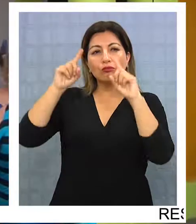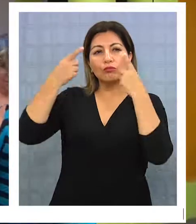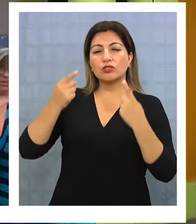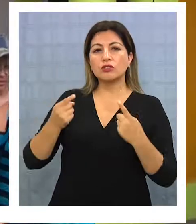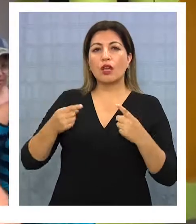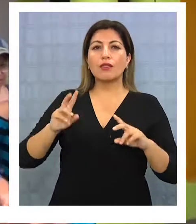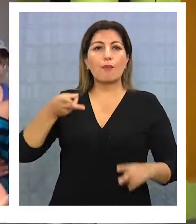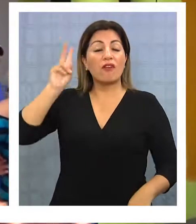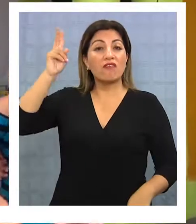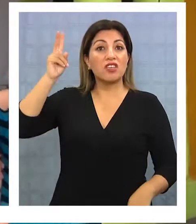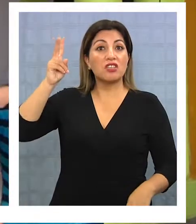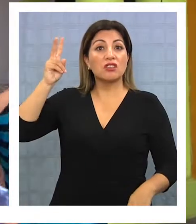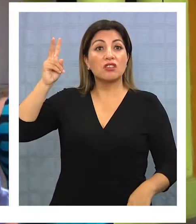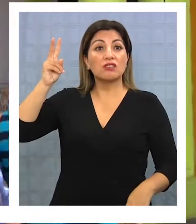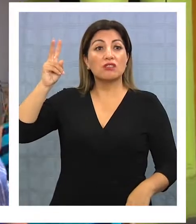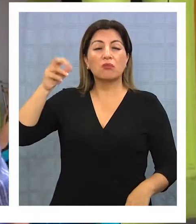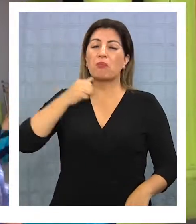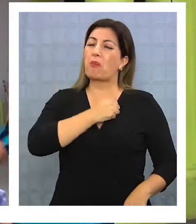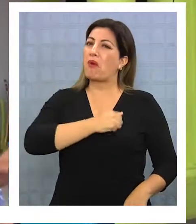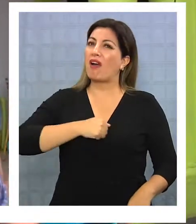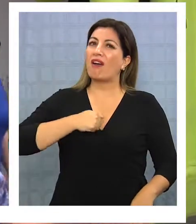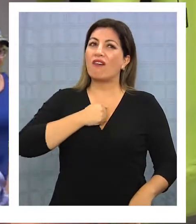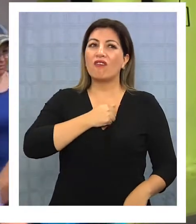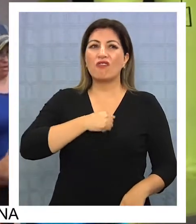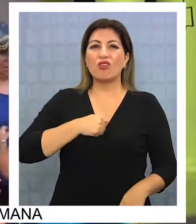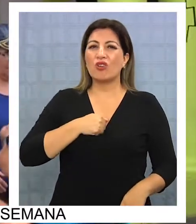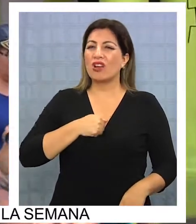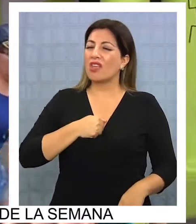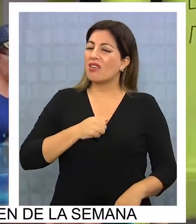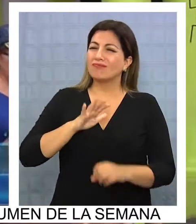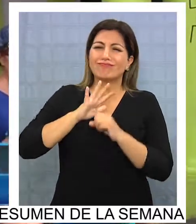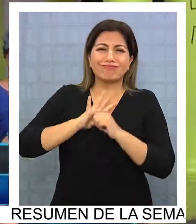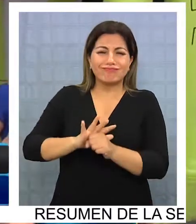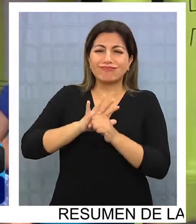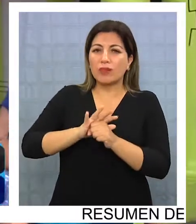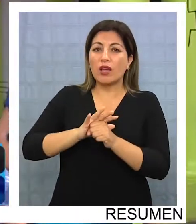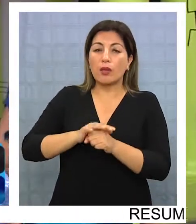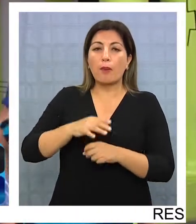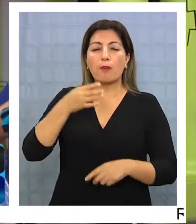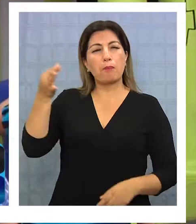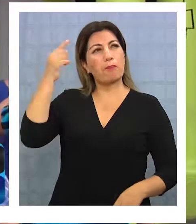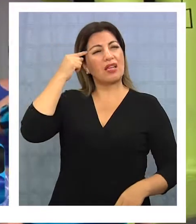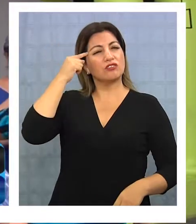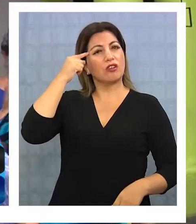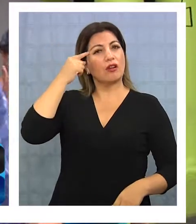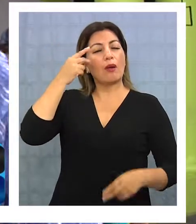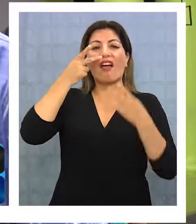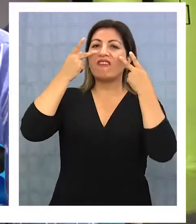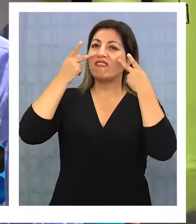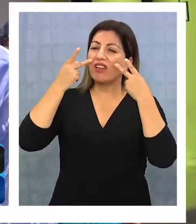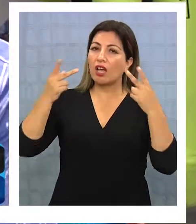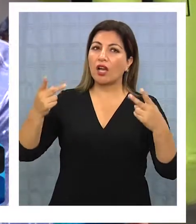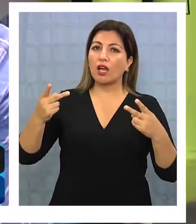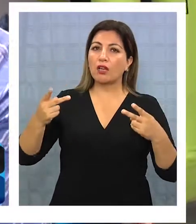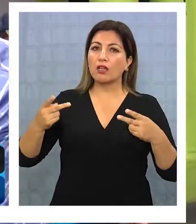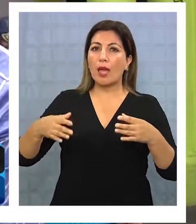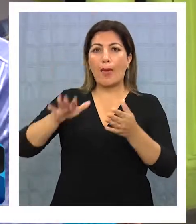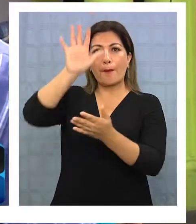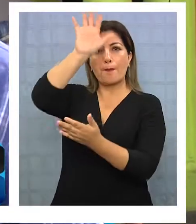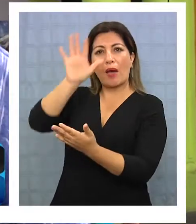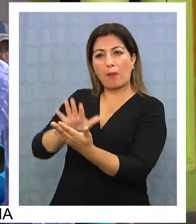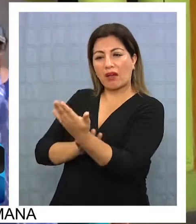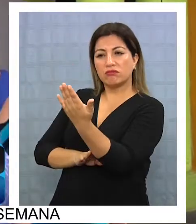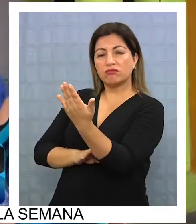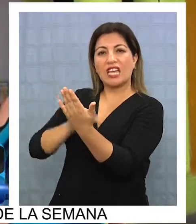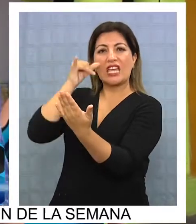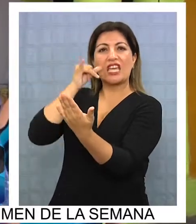Y bueno, tocamos a la mano y todo, me aburrí de la represión, de todo, y dije voy a viajar. Y pesqué el dedo, puse el mapa,